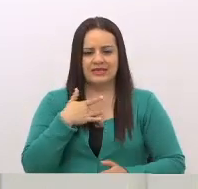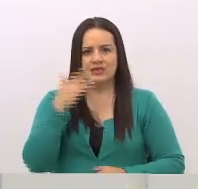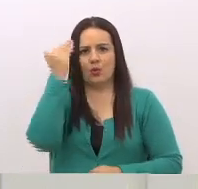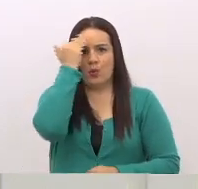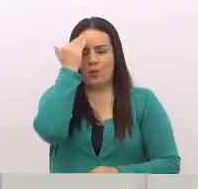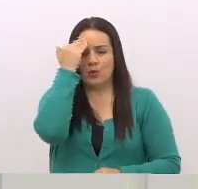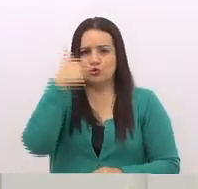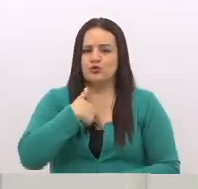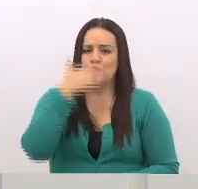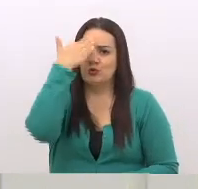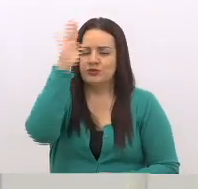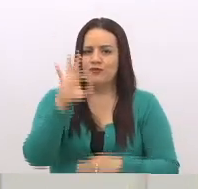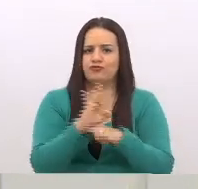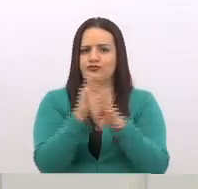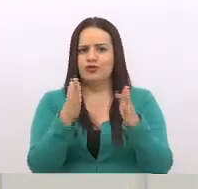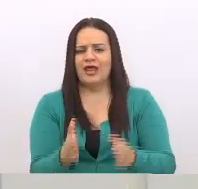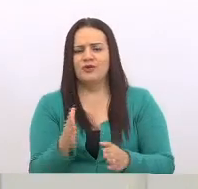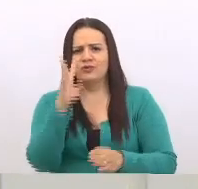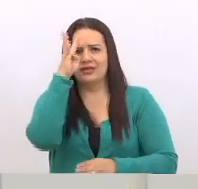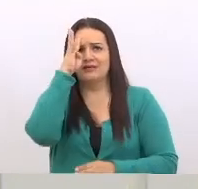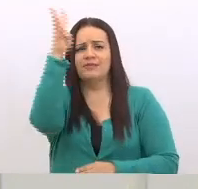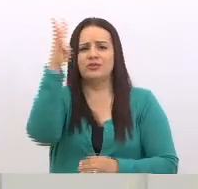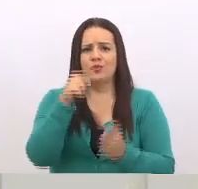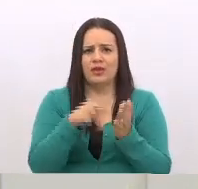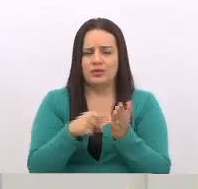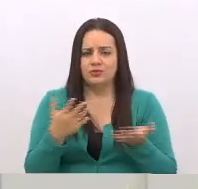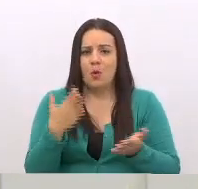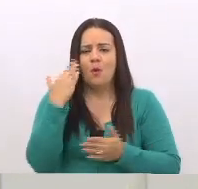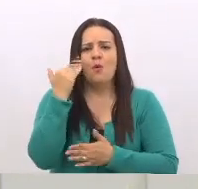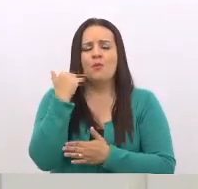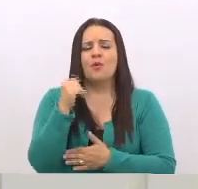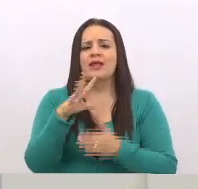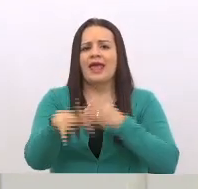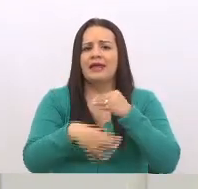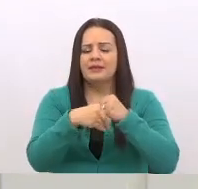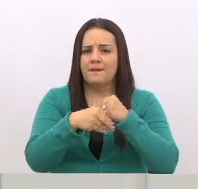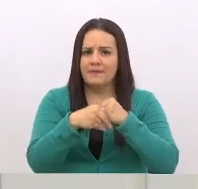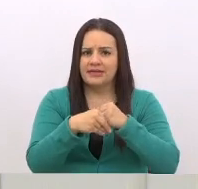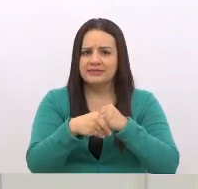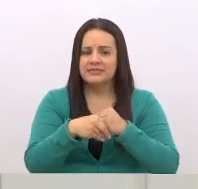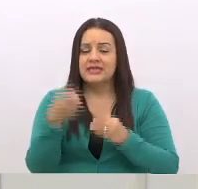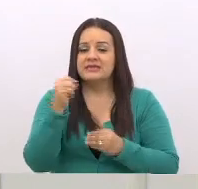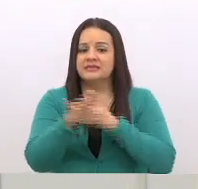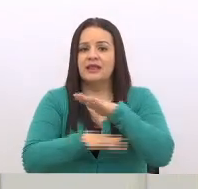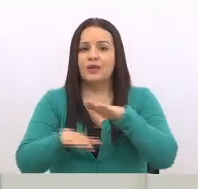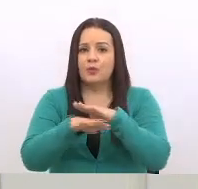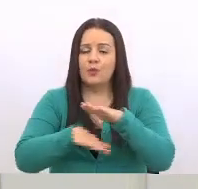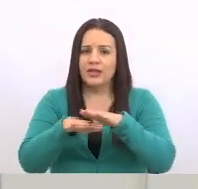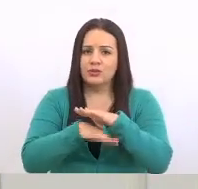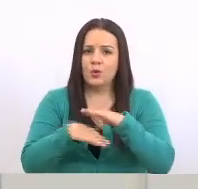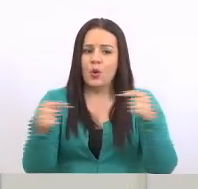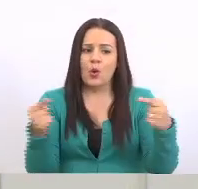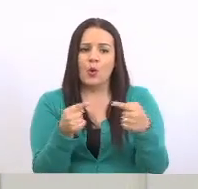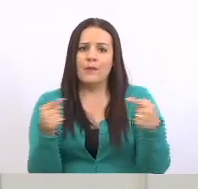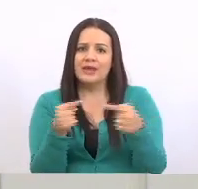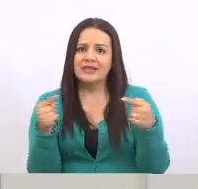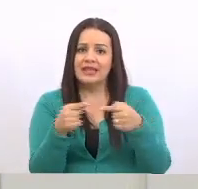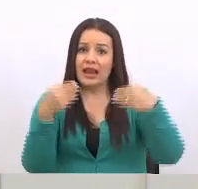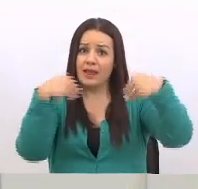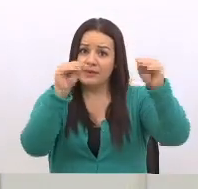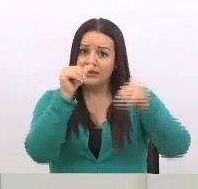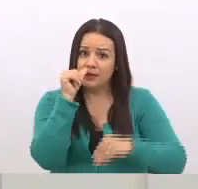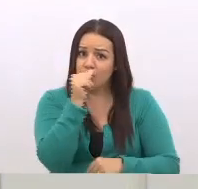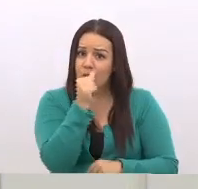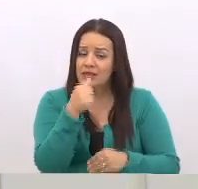funcionario que se le ocurre en esas cosas, es decir, porque además, si el argumento es combatir al narcotráfico, déjenme